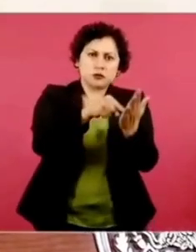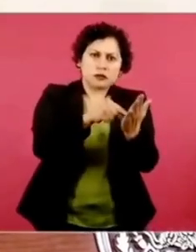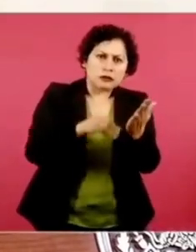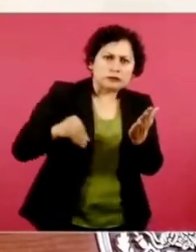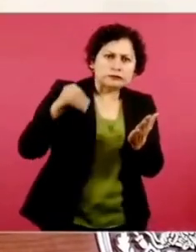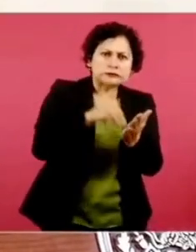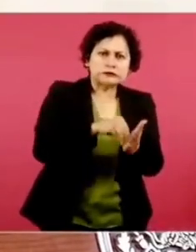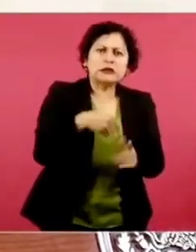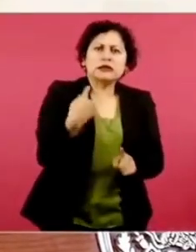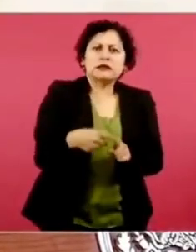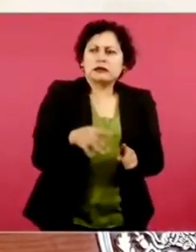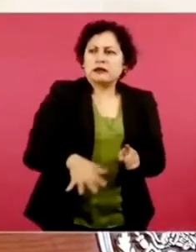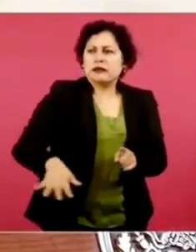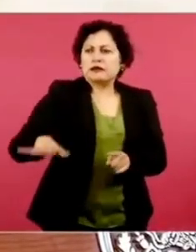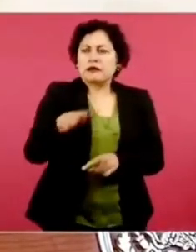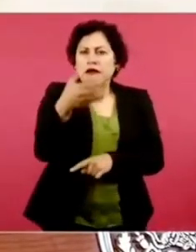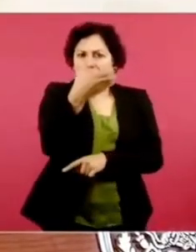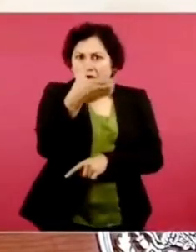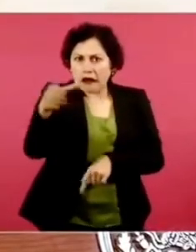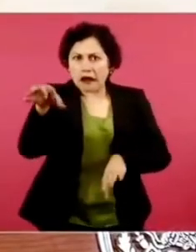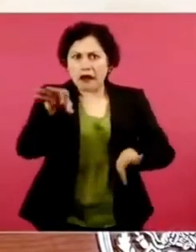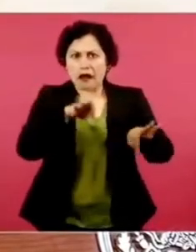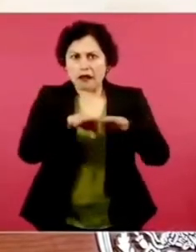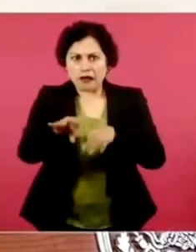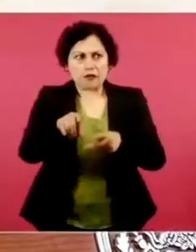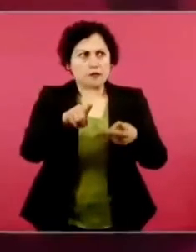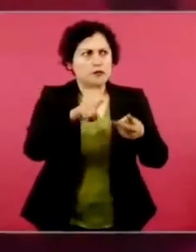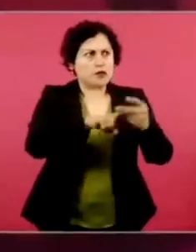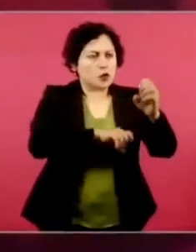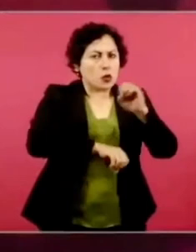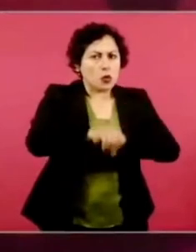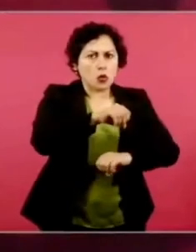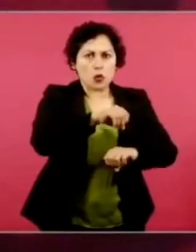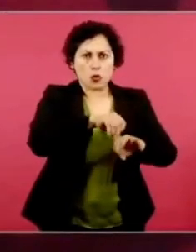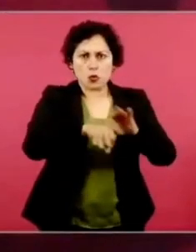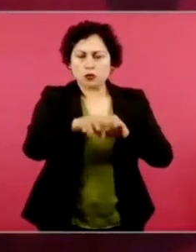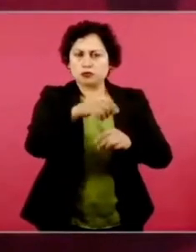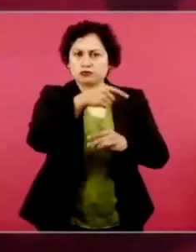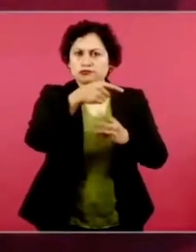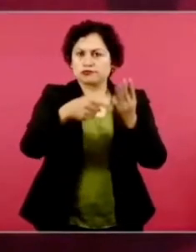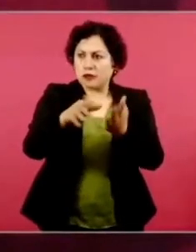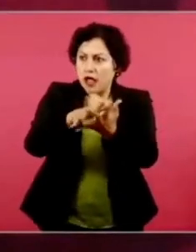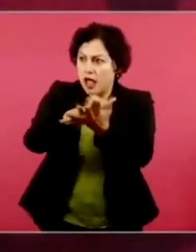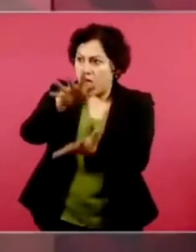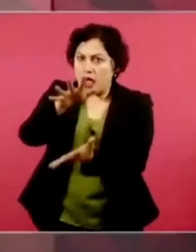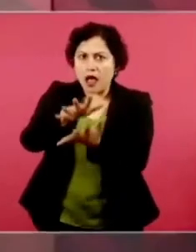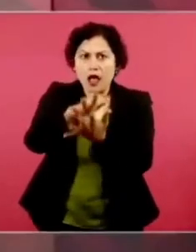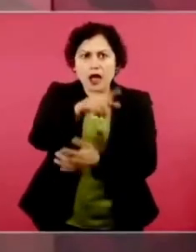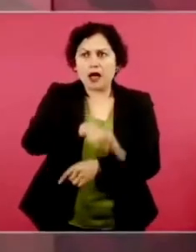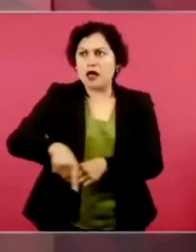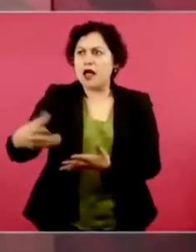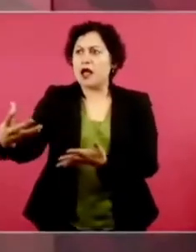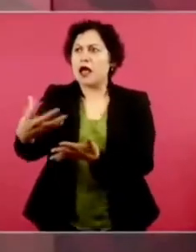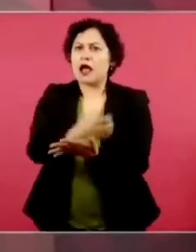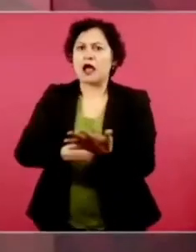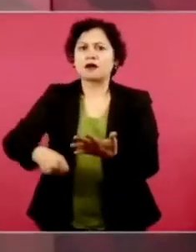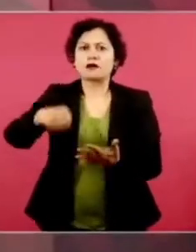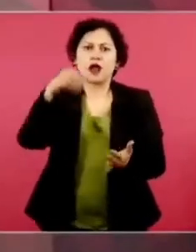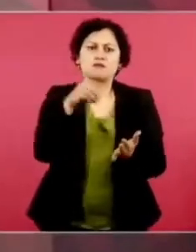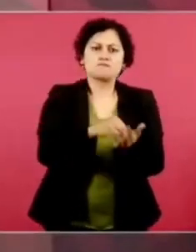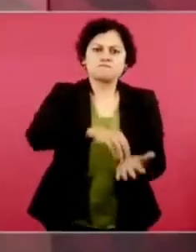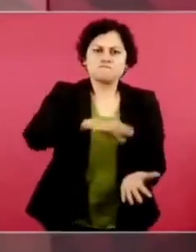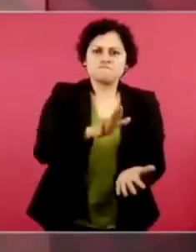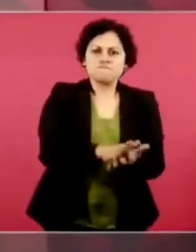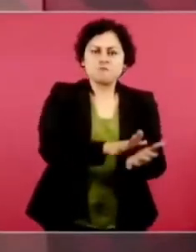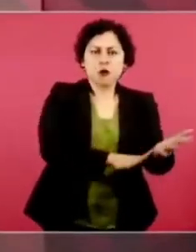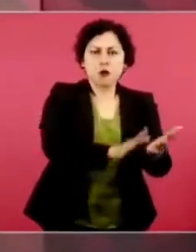que hicieron las mayorías en contra de la oligarquía,